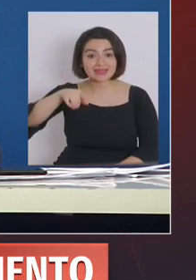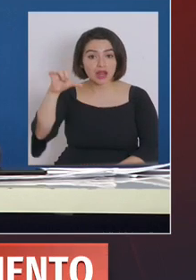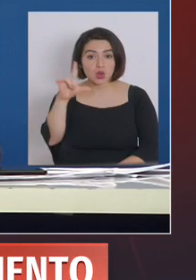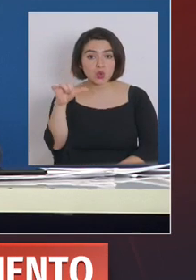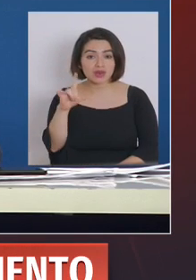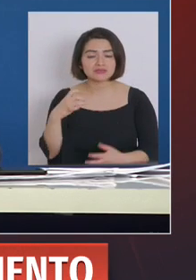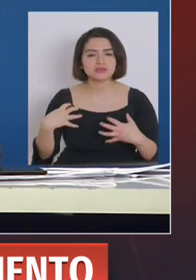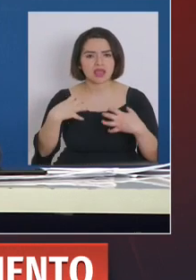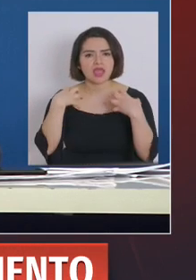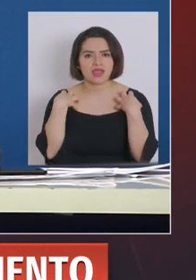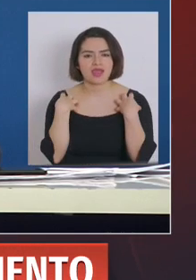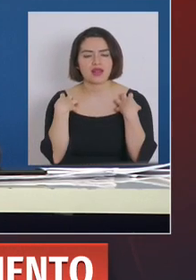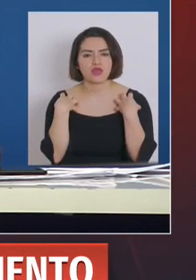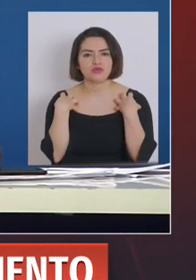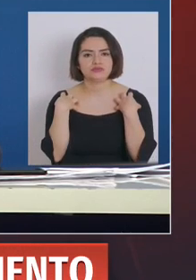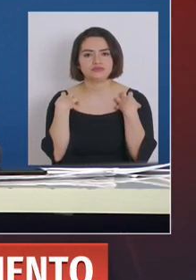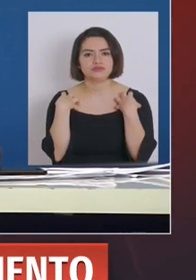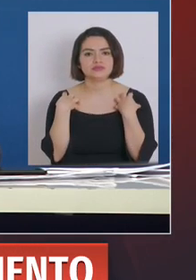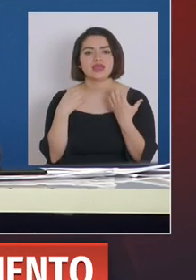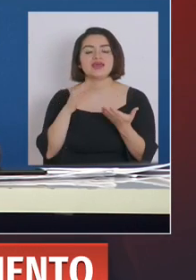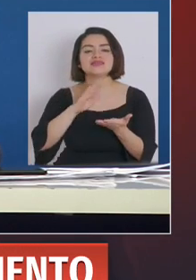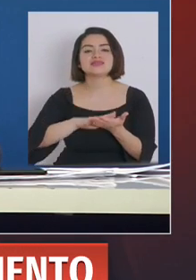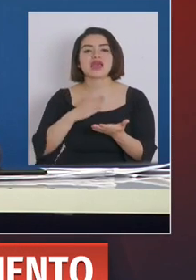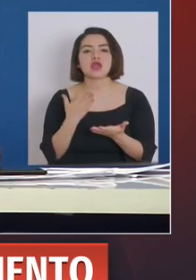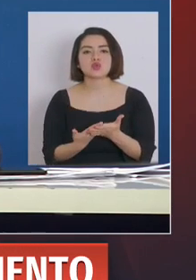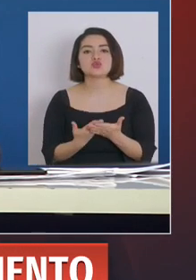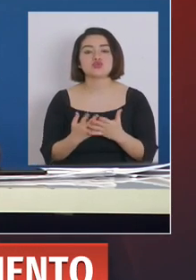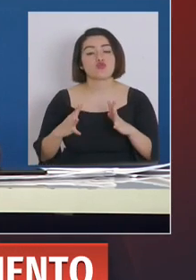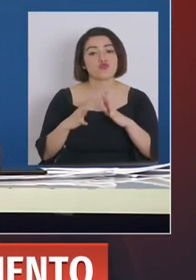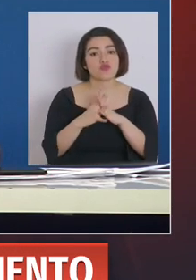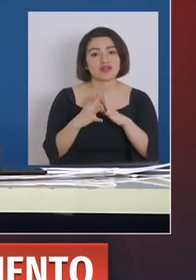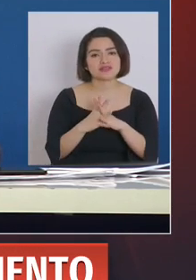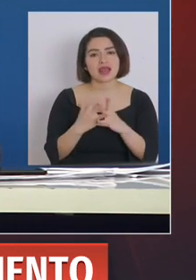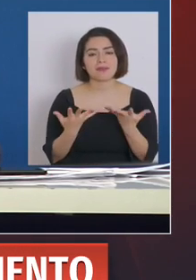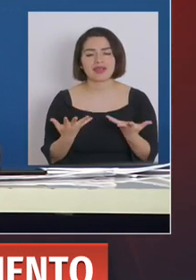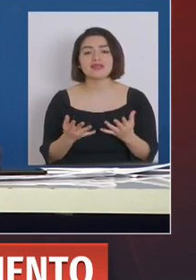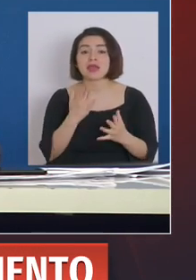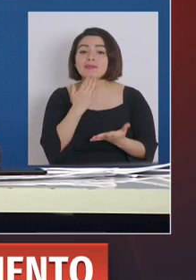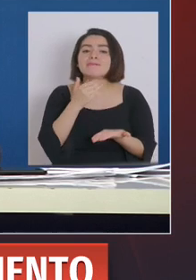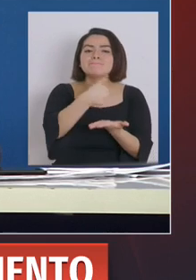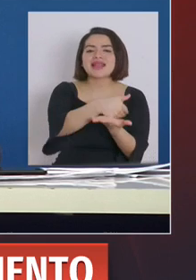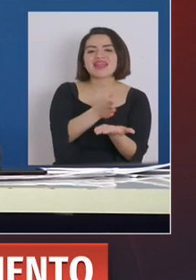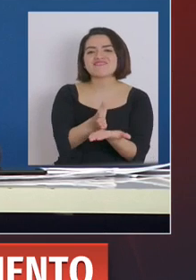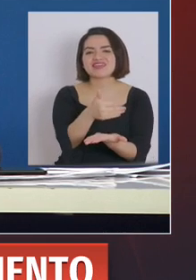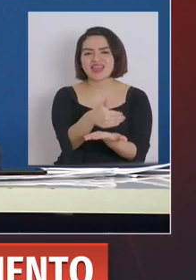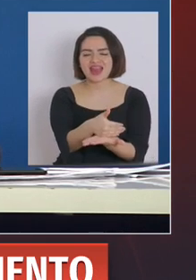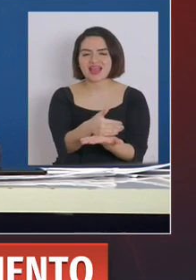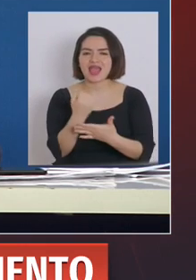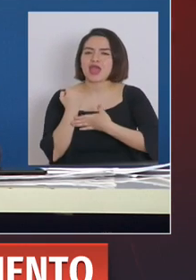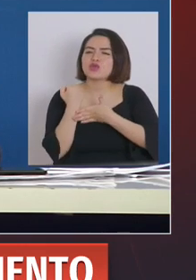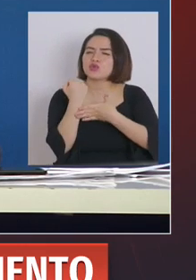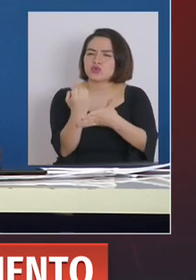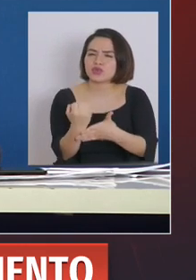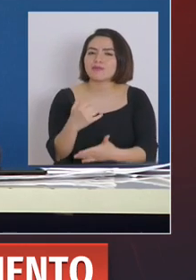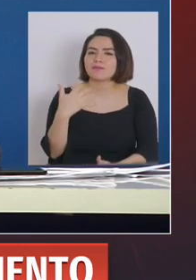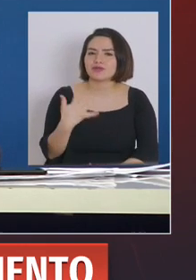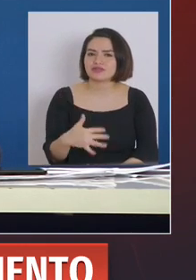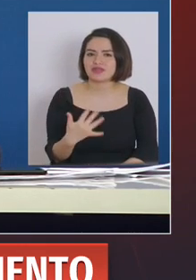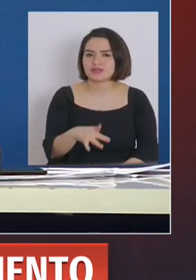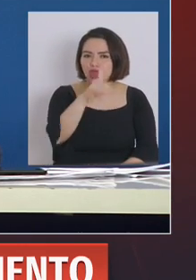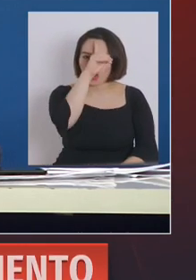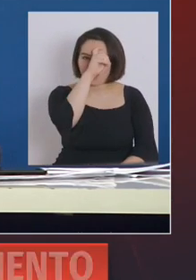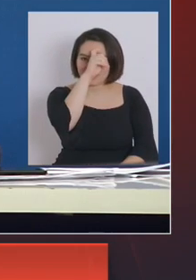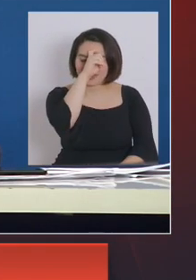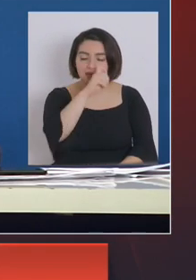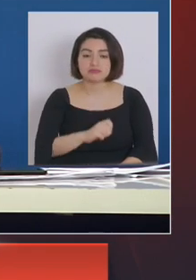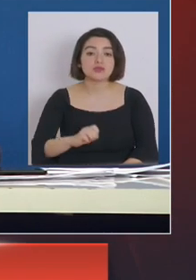encargados de sanidad de las Fuerzas Armadas para también planificar una ayuda importante de estos hospitales. Y